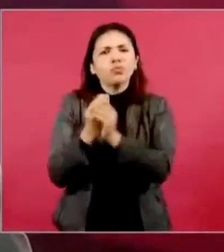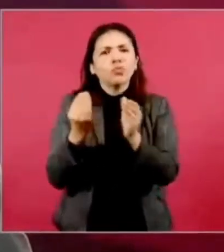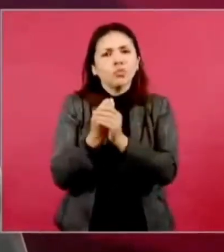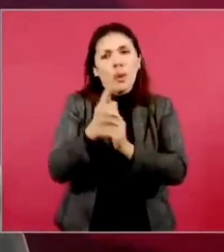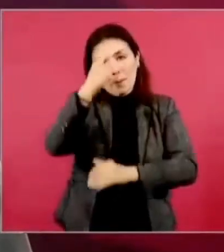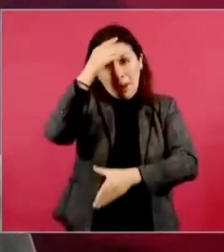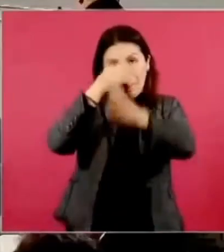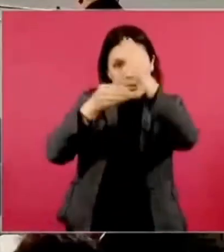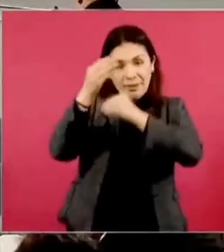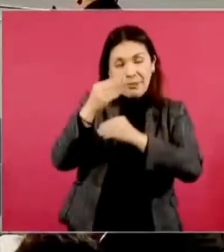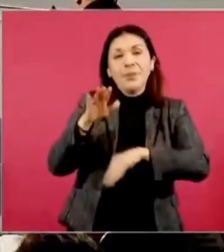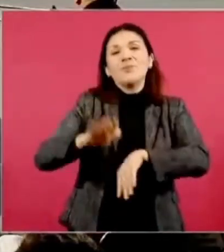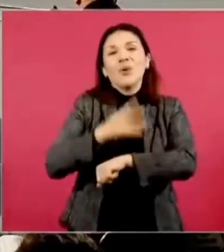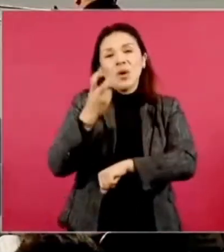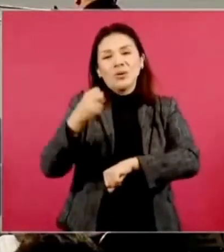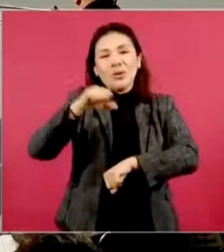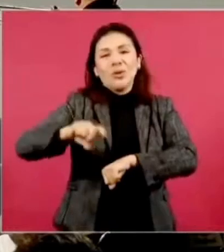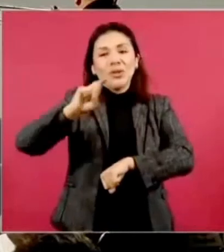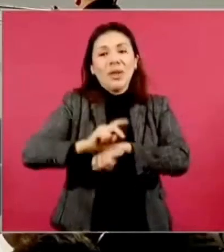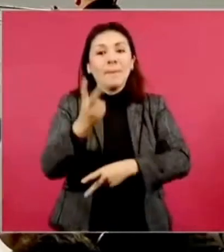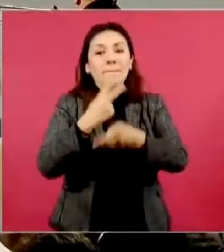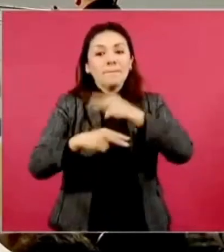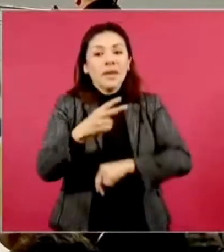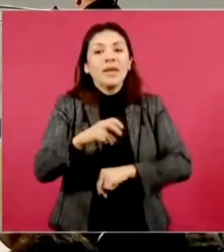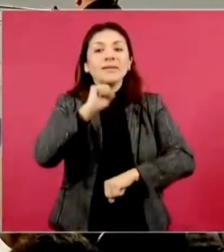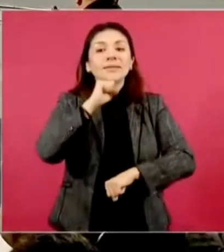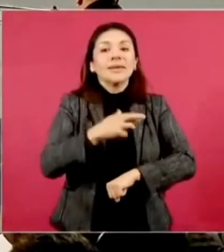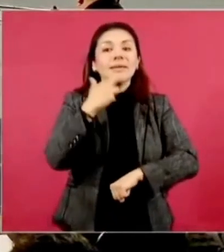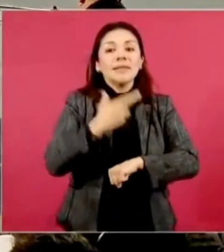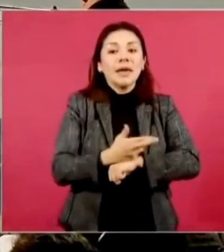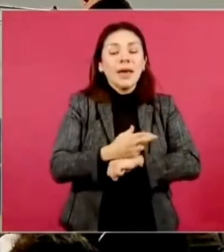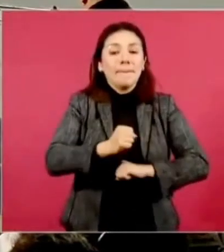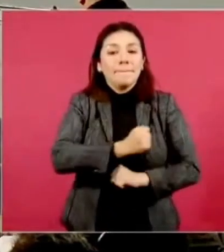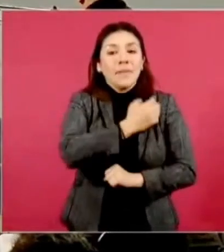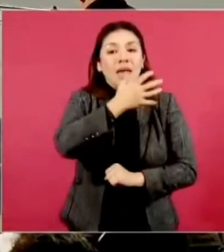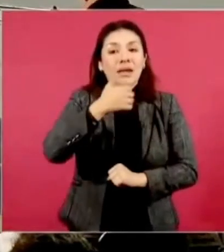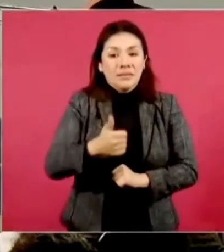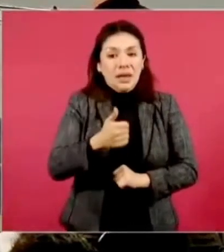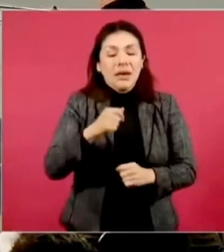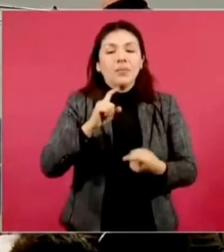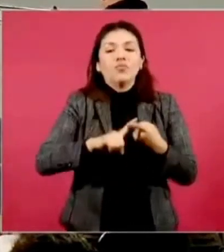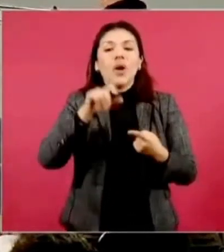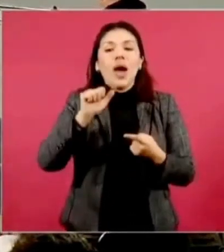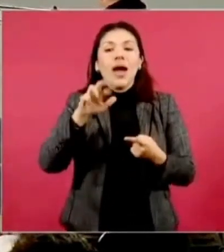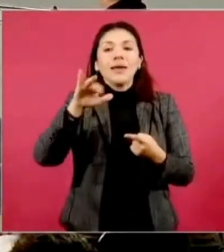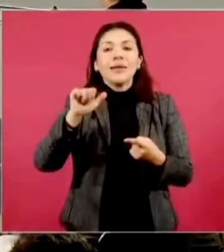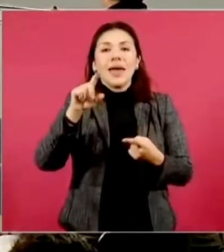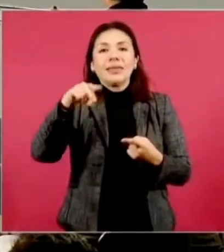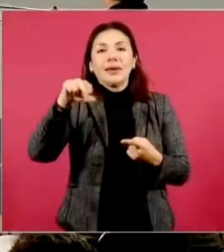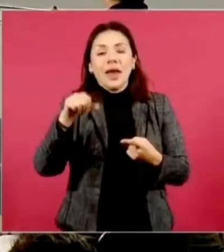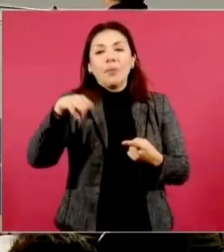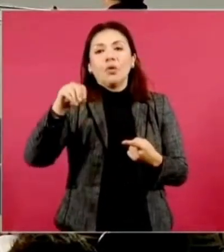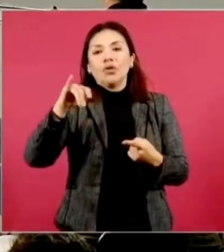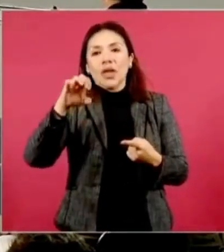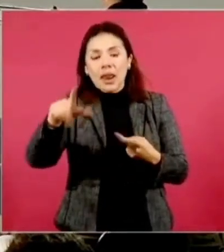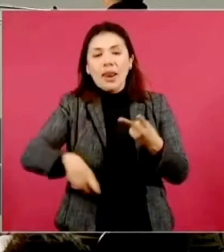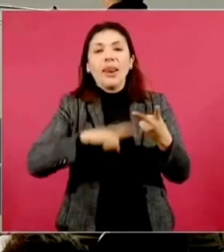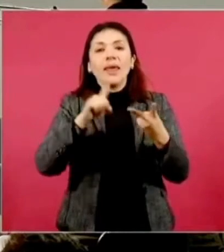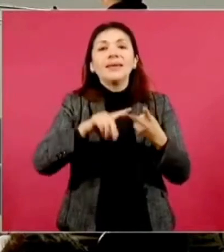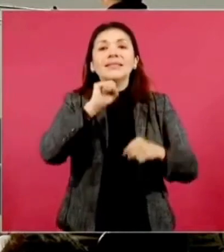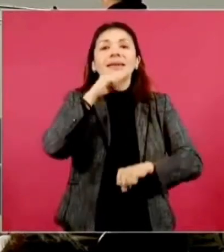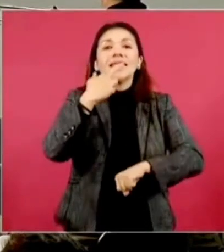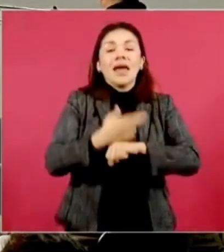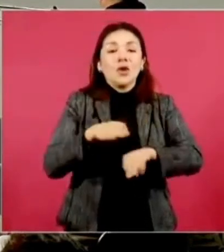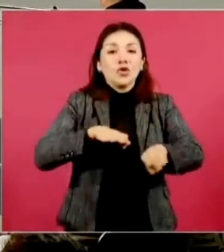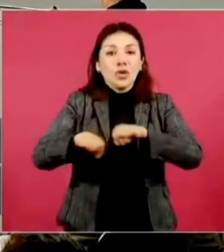nos acompañan el día de hoy la secretaria del bienestar Ariadna Montiel, también el secretario del